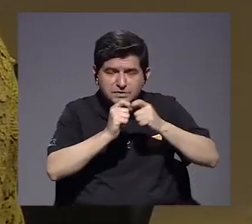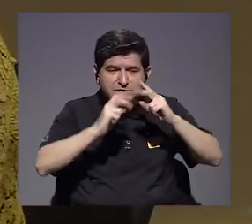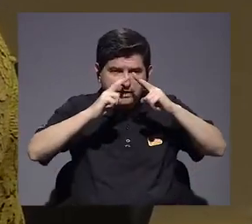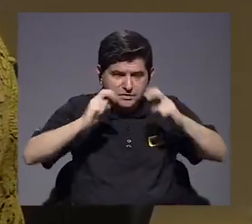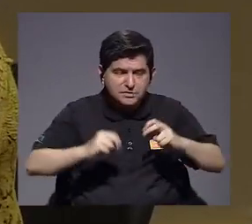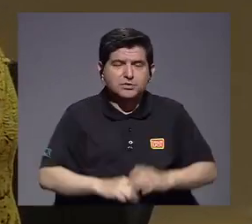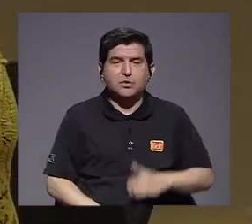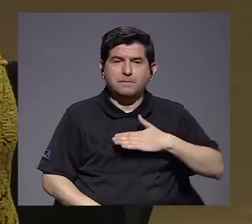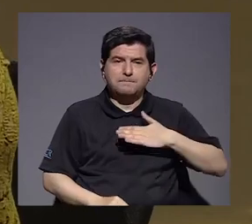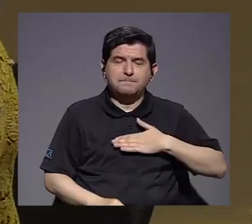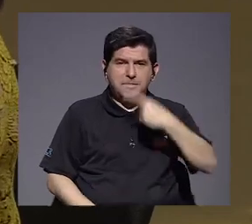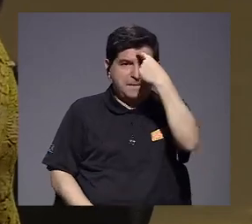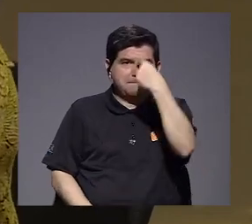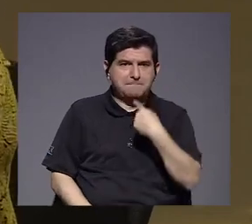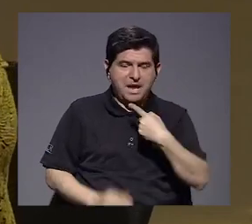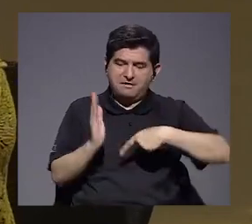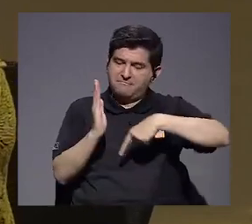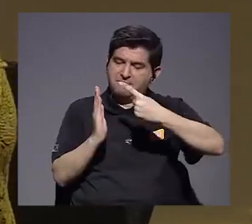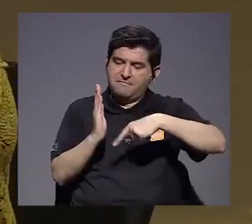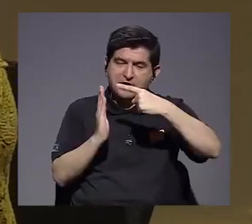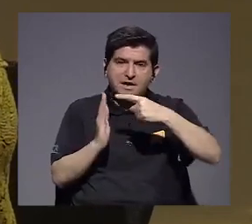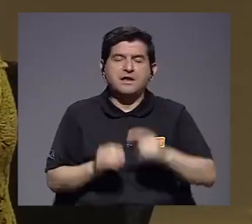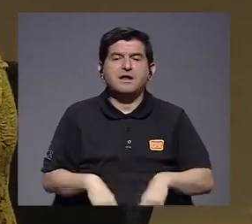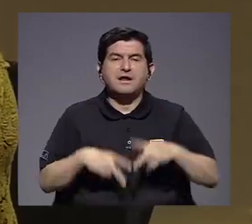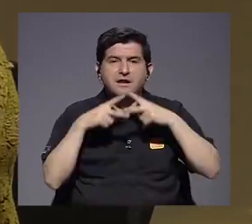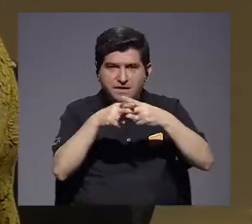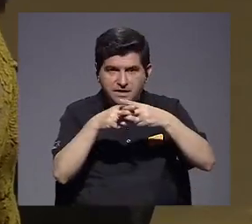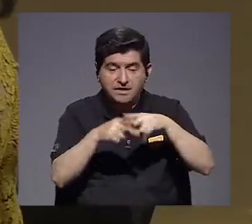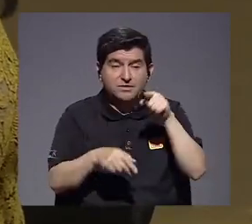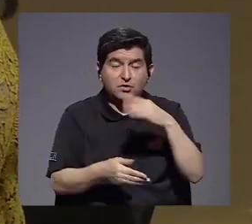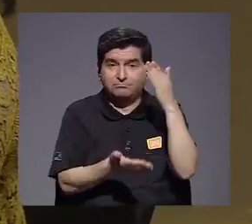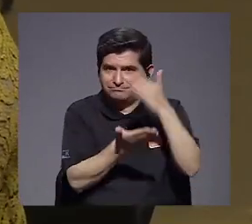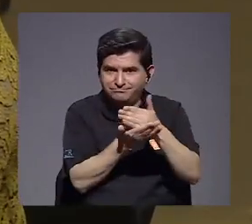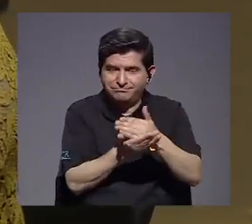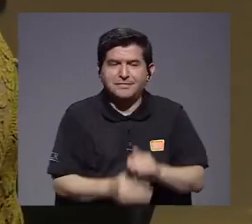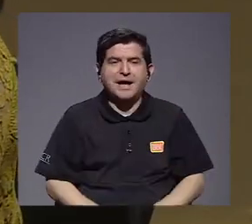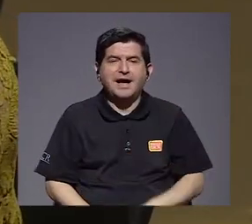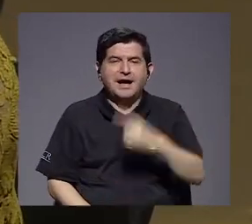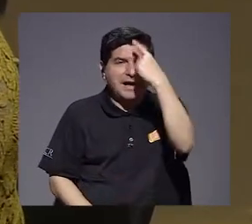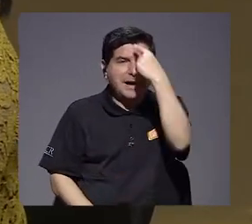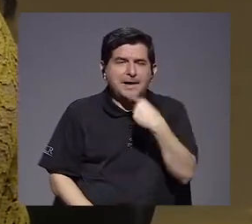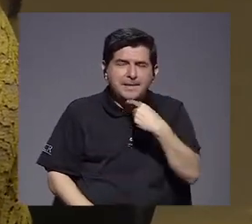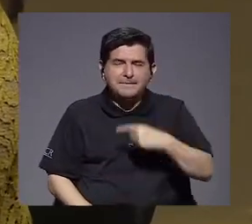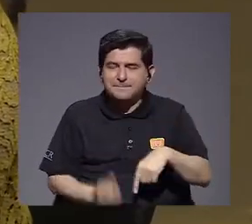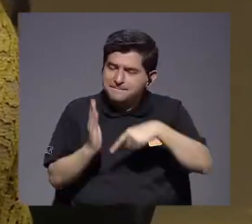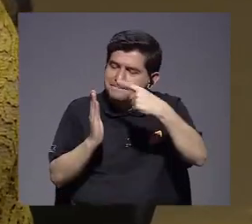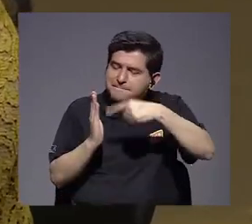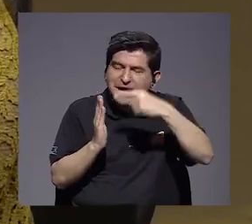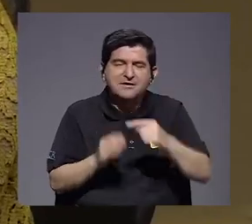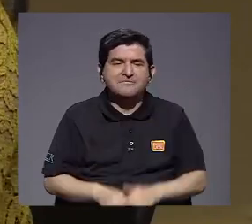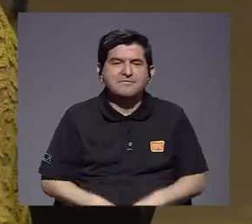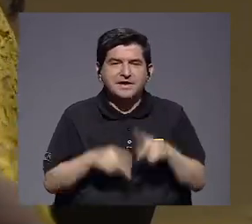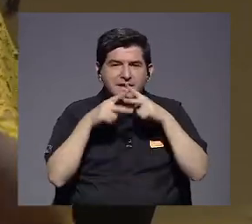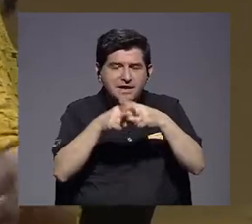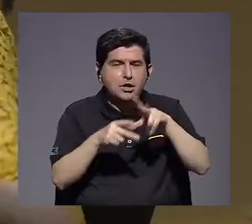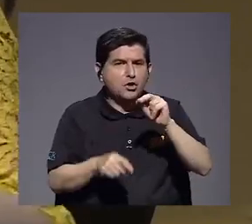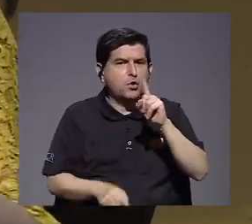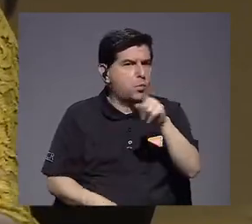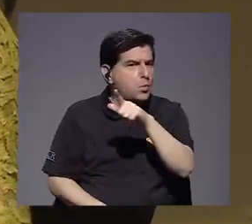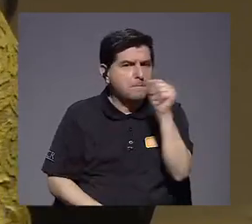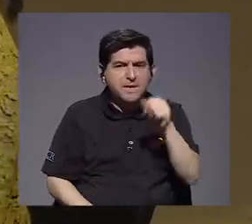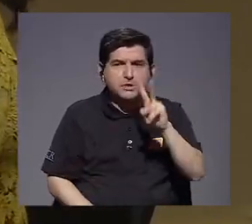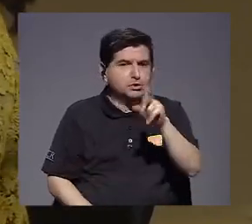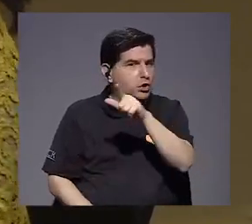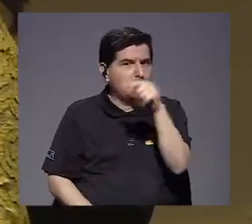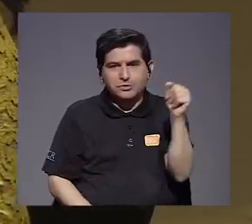análisis de mi perfil crediticio, muy importante tenernos en eso. Para el análisis del perfil crediticio no me van a hacer un análisis de hace un